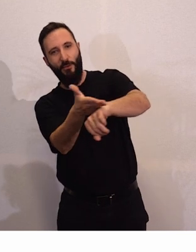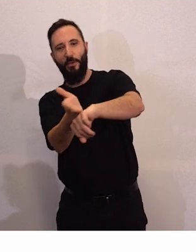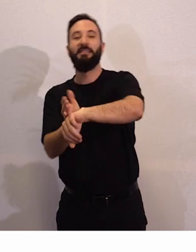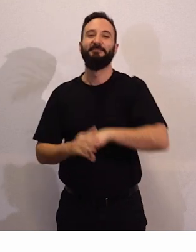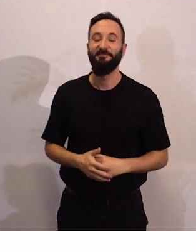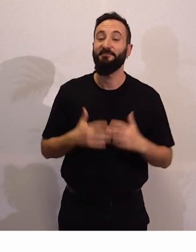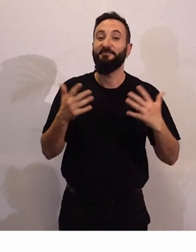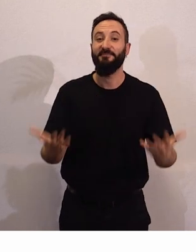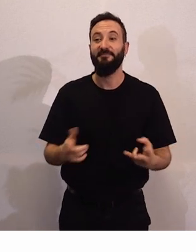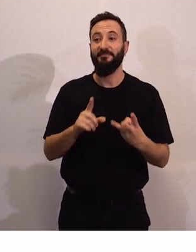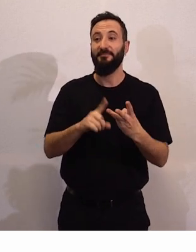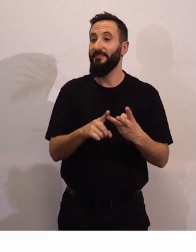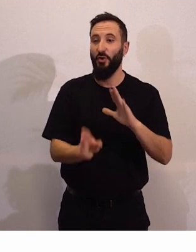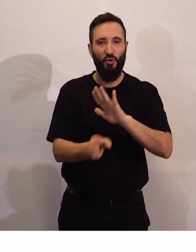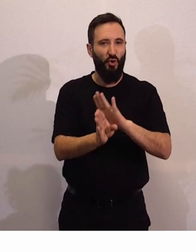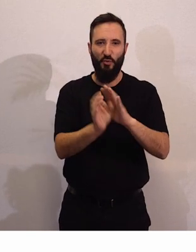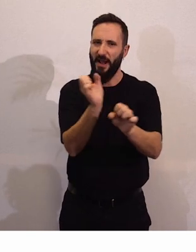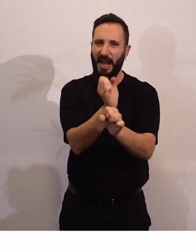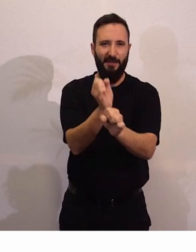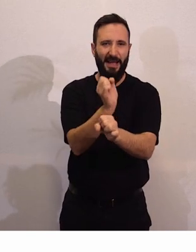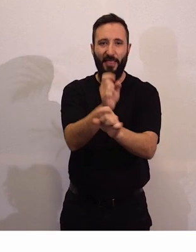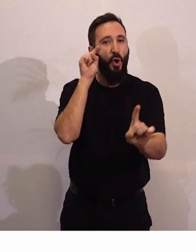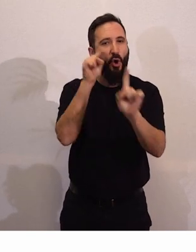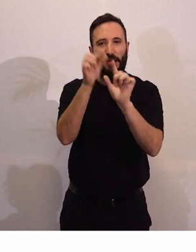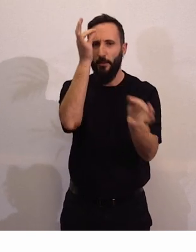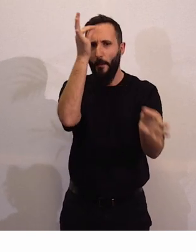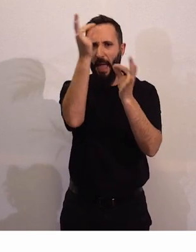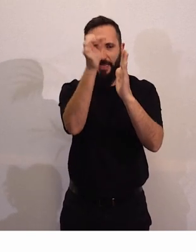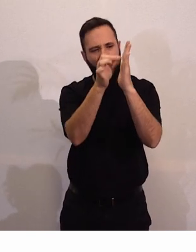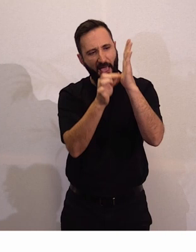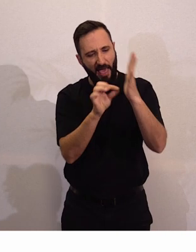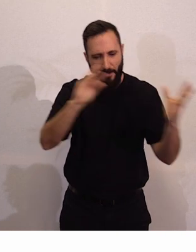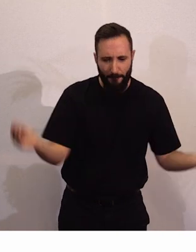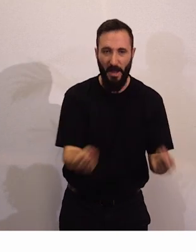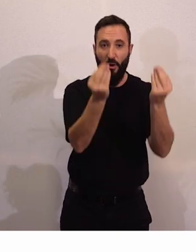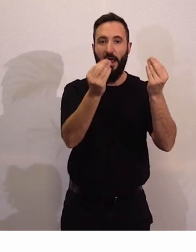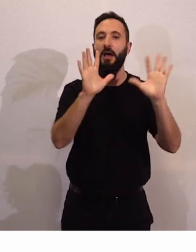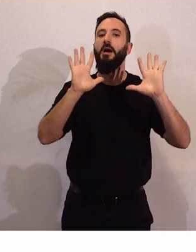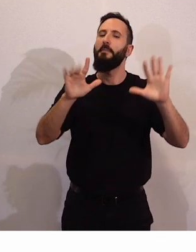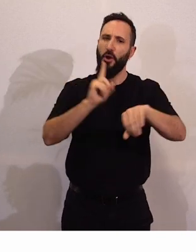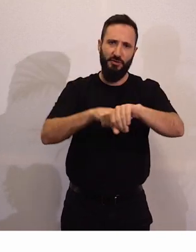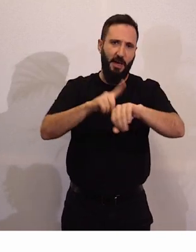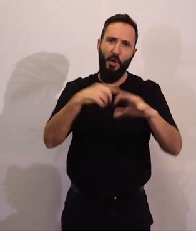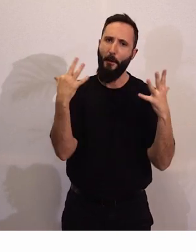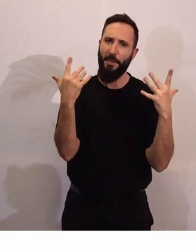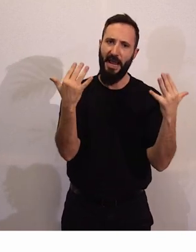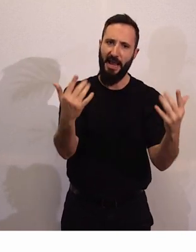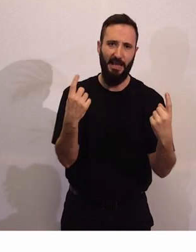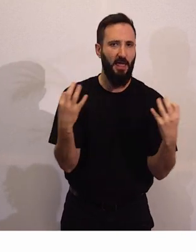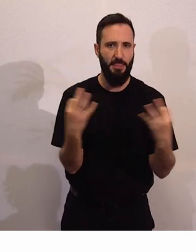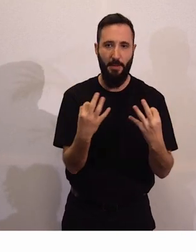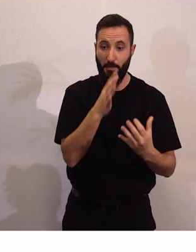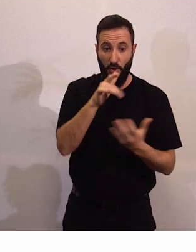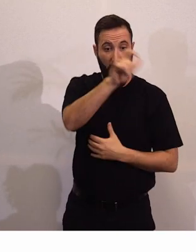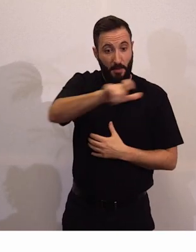habrá que seguir trabajando para que esas medidas puedan ir mejorando pero hay que hacerlo rápido Jesús porque la vida de las